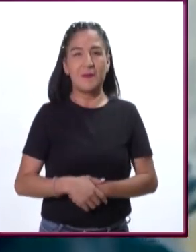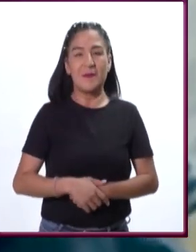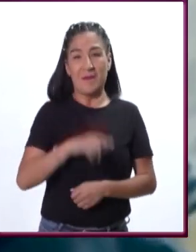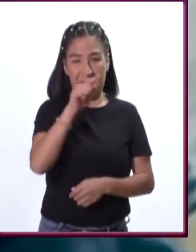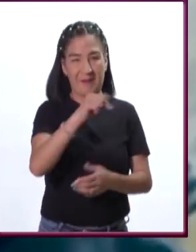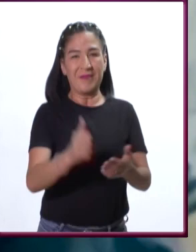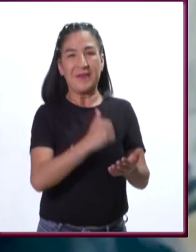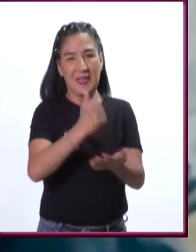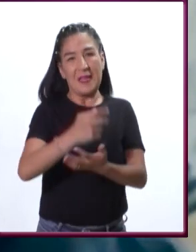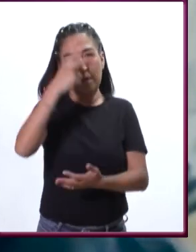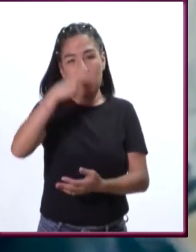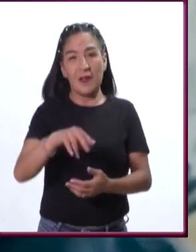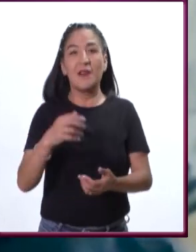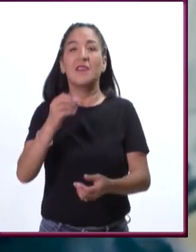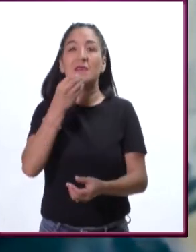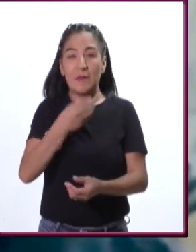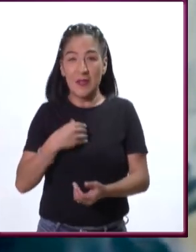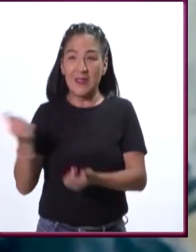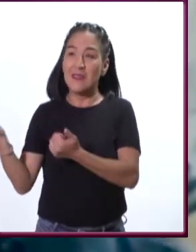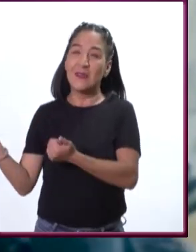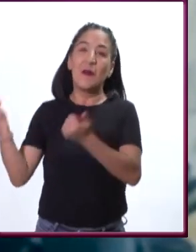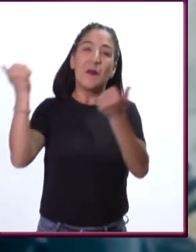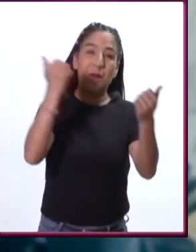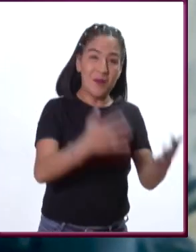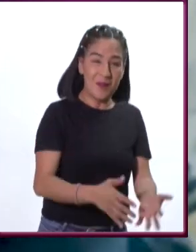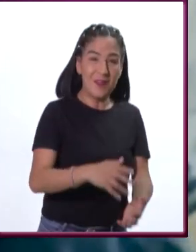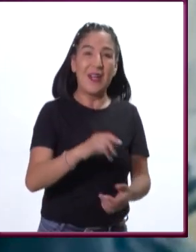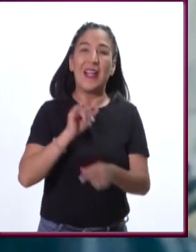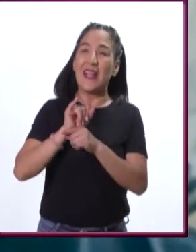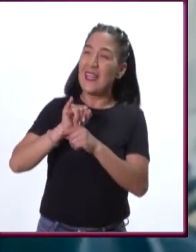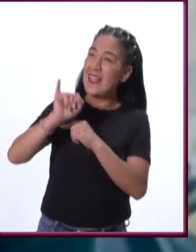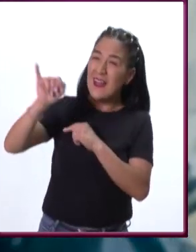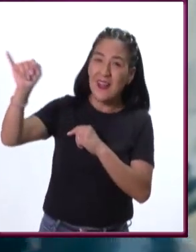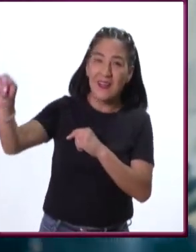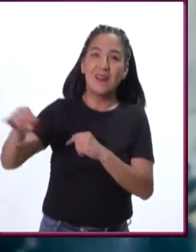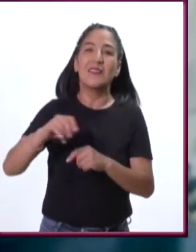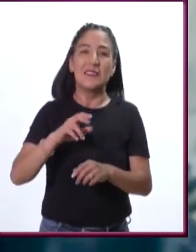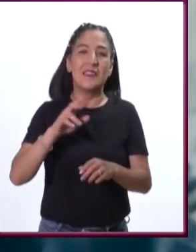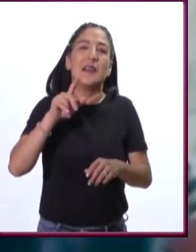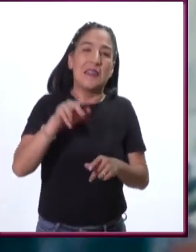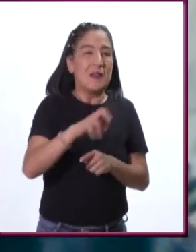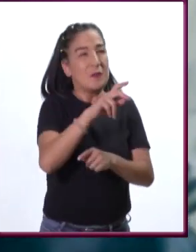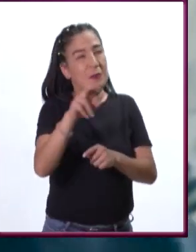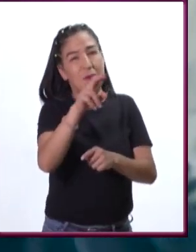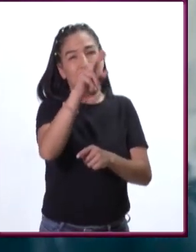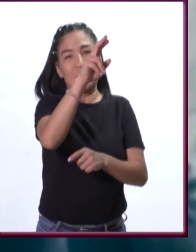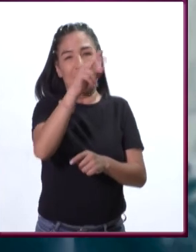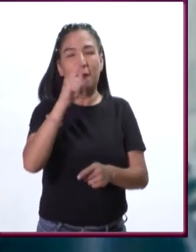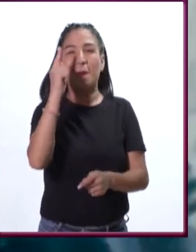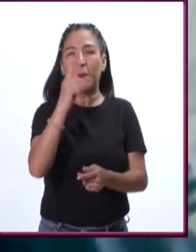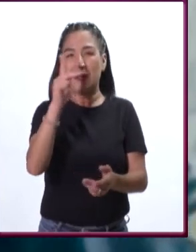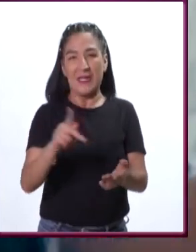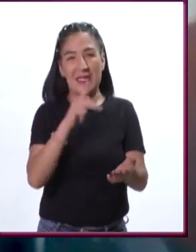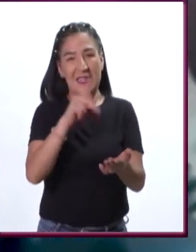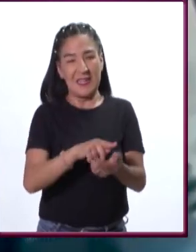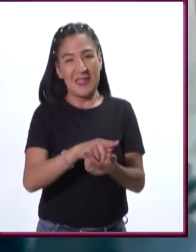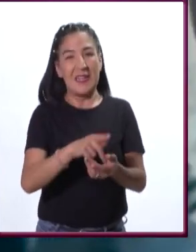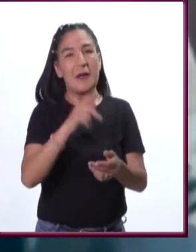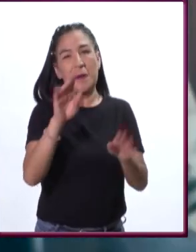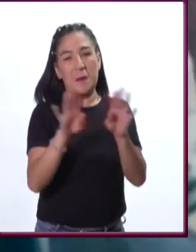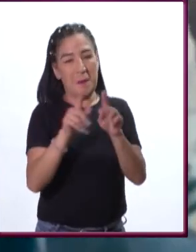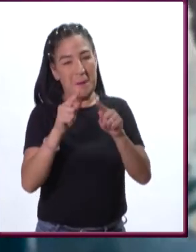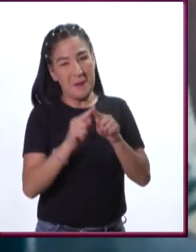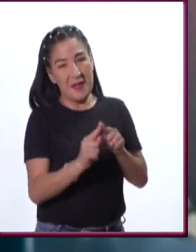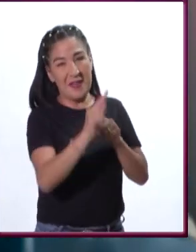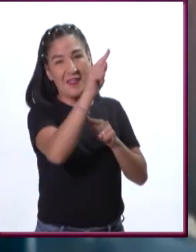México hay que traer agua desde muy lejos, hay que hacerla subir un kilómetro, sea, mil metros para